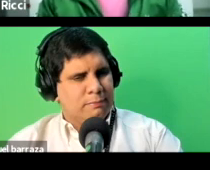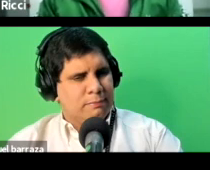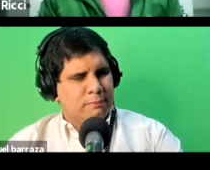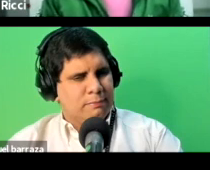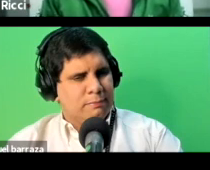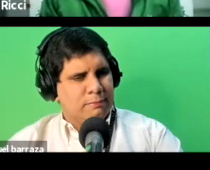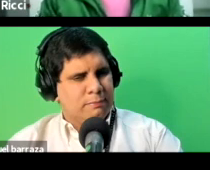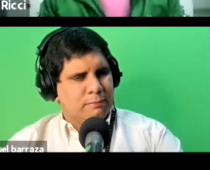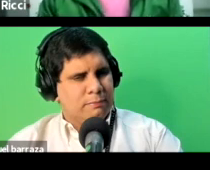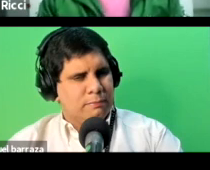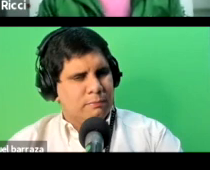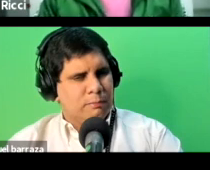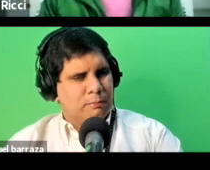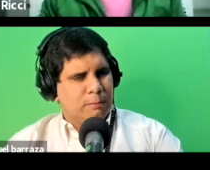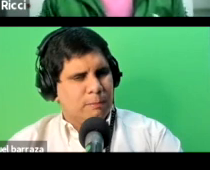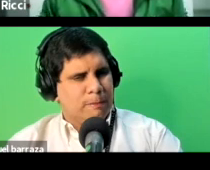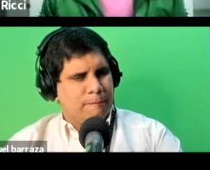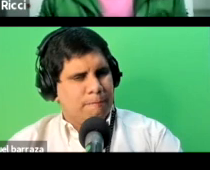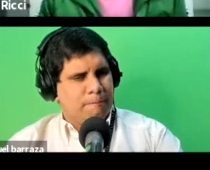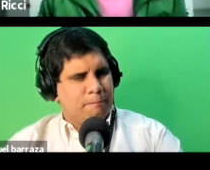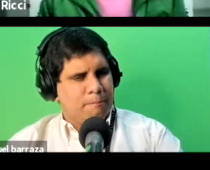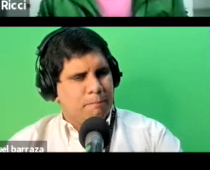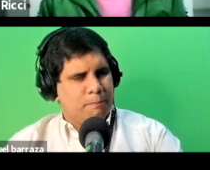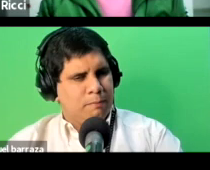o gráficos con muchos datos en PowerPoint?